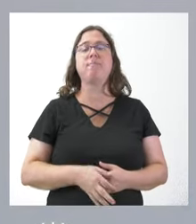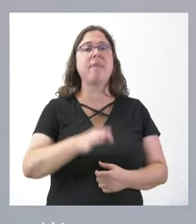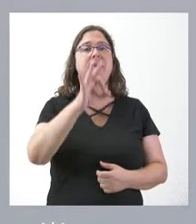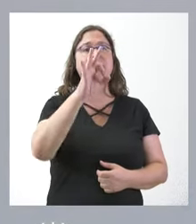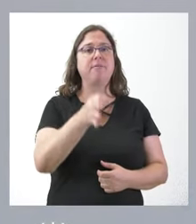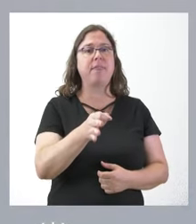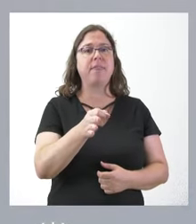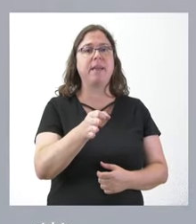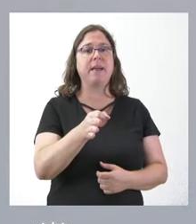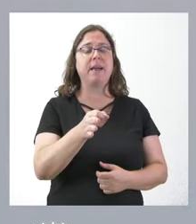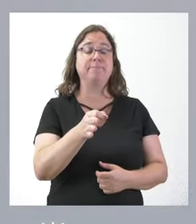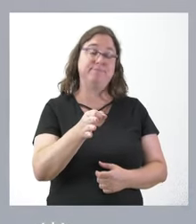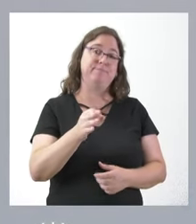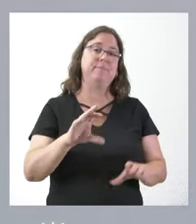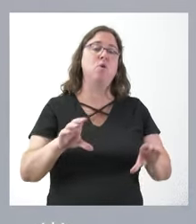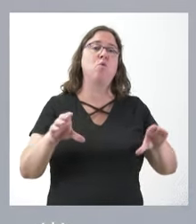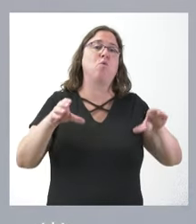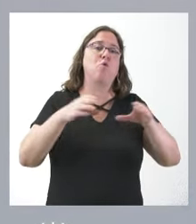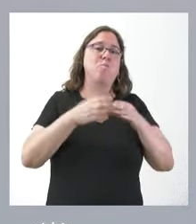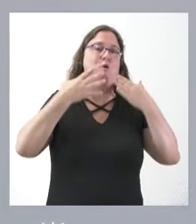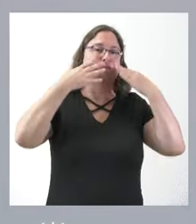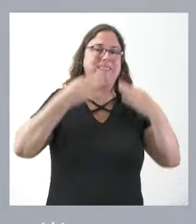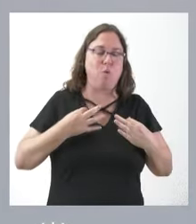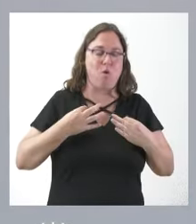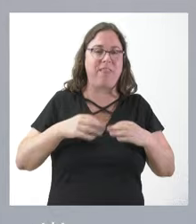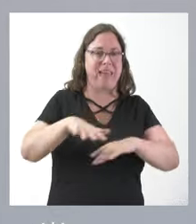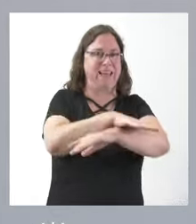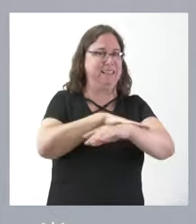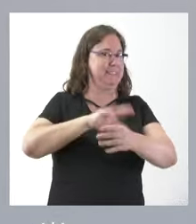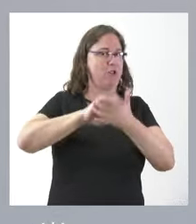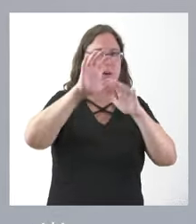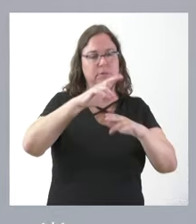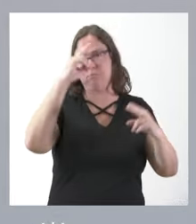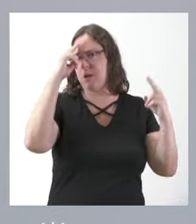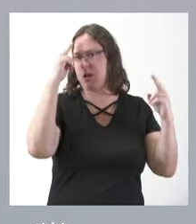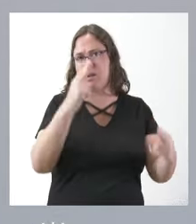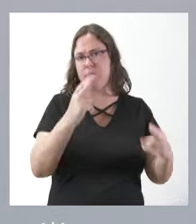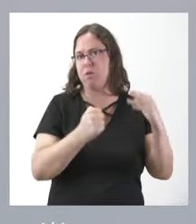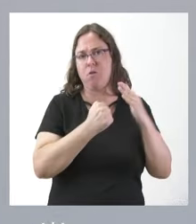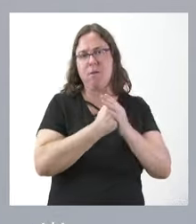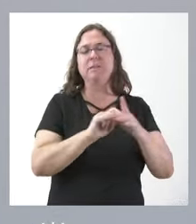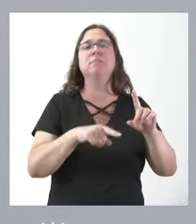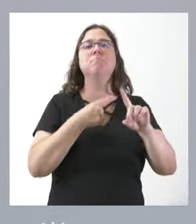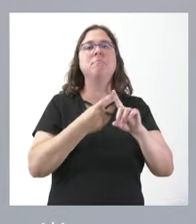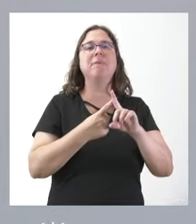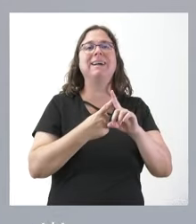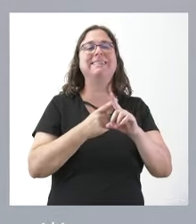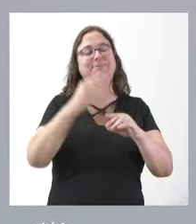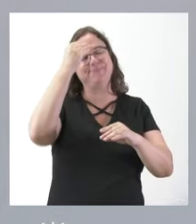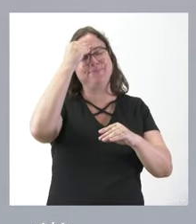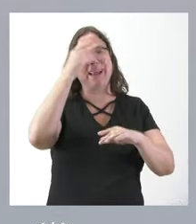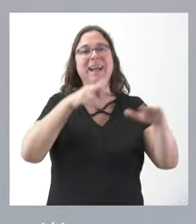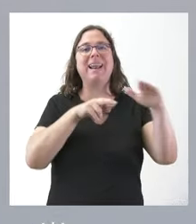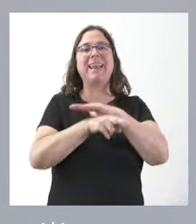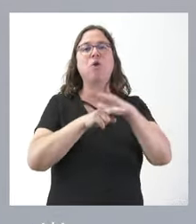las fuerzas y cuerpos de seguridad del Estado en Castilla y León merecen todo nuestro respeto y consideración y también entendemos que no tienen los suficientes medios